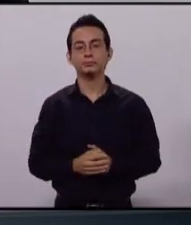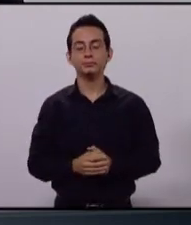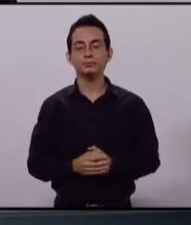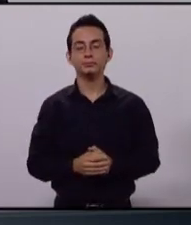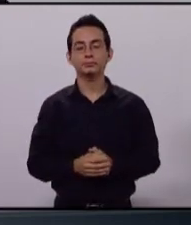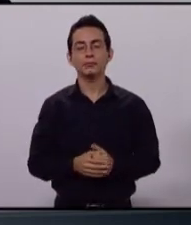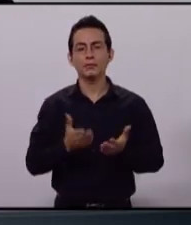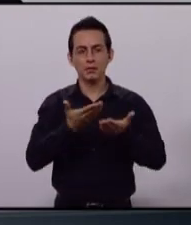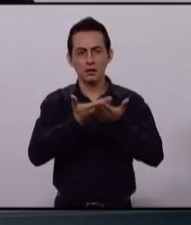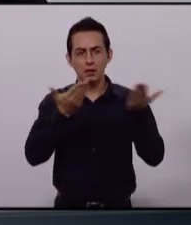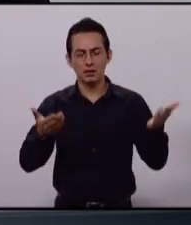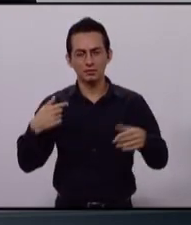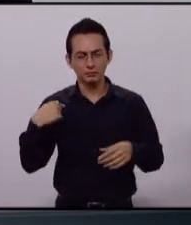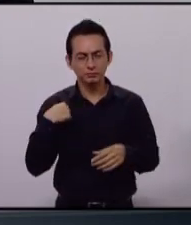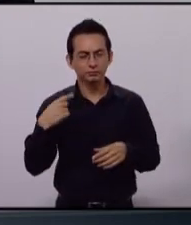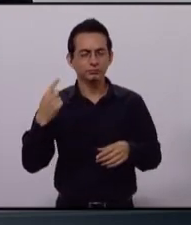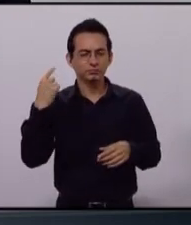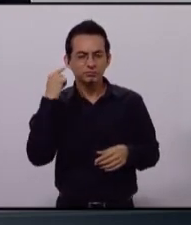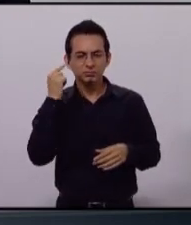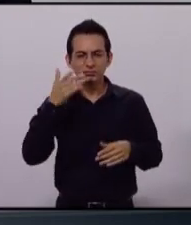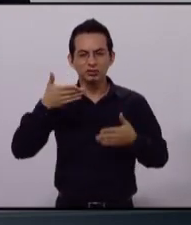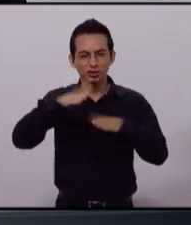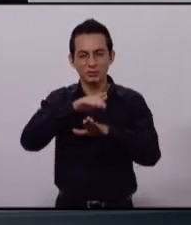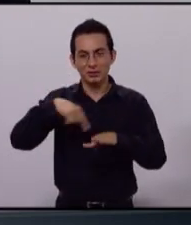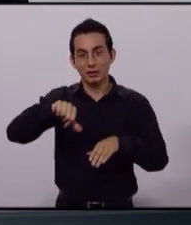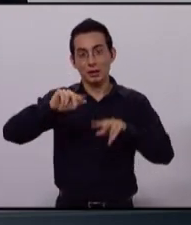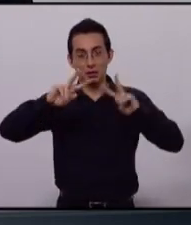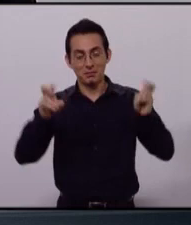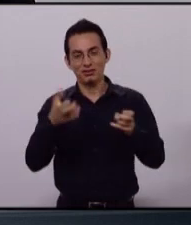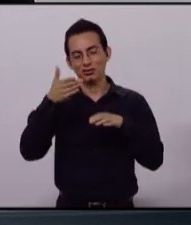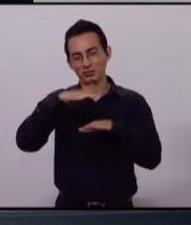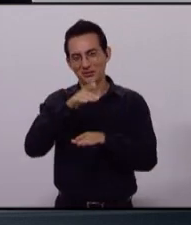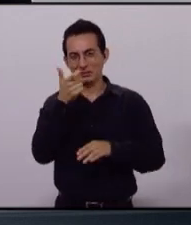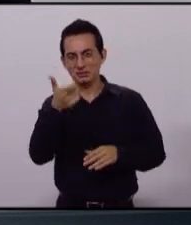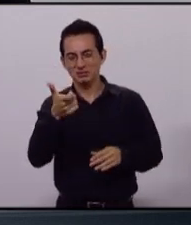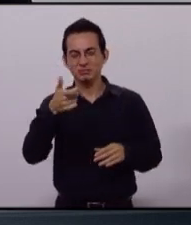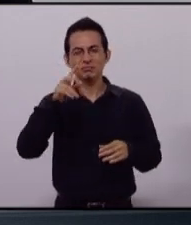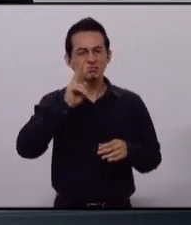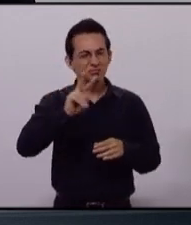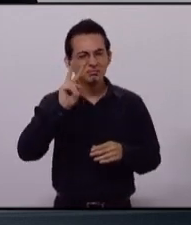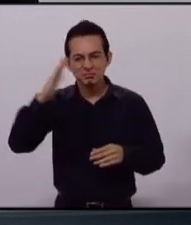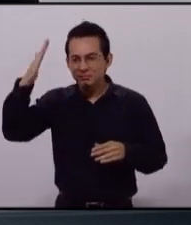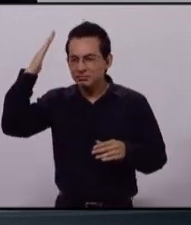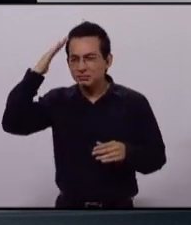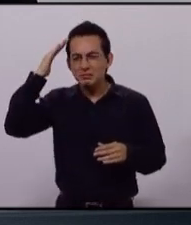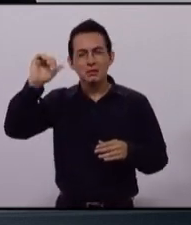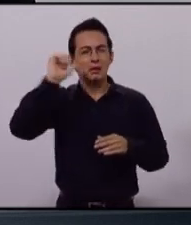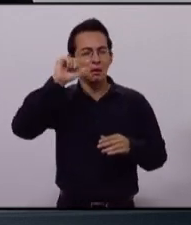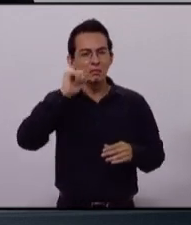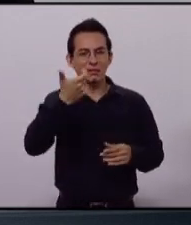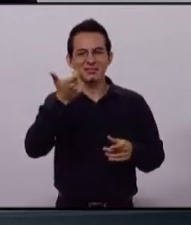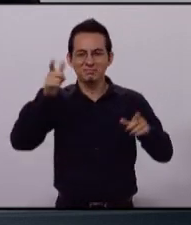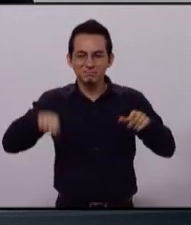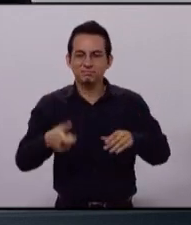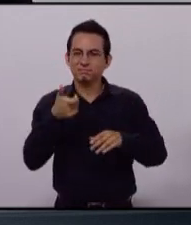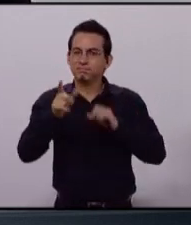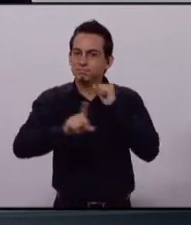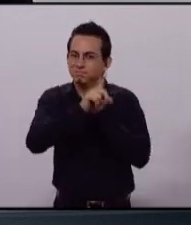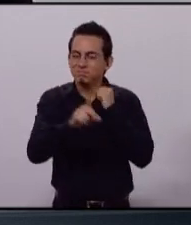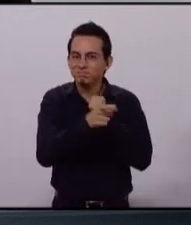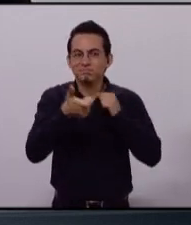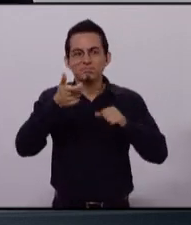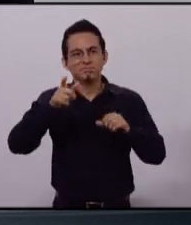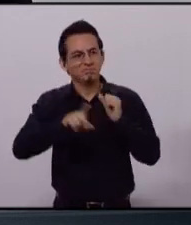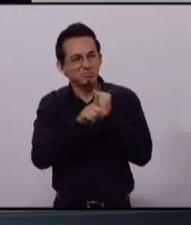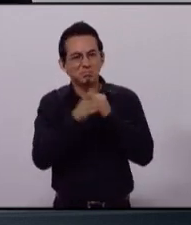Considerando que el modelo económico prevaleciente es el causante de los bajos salarios, del alza de precios y del estancamiento en la